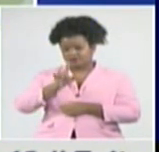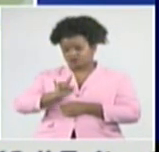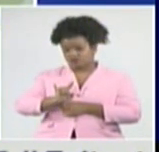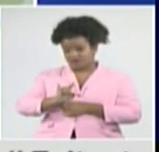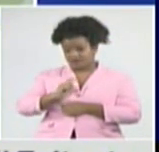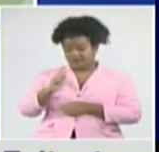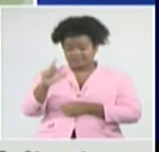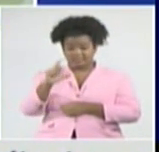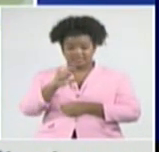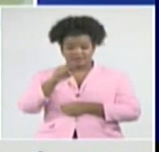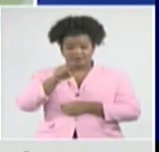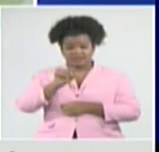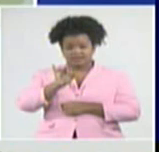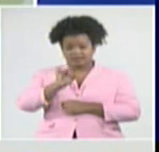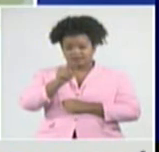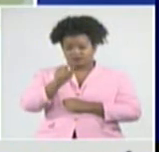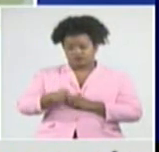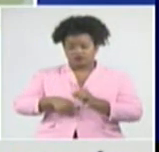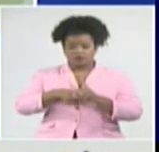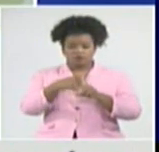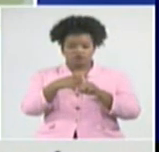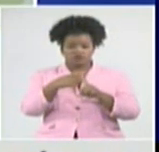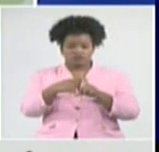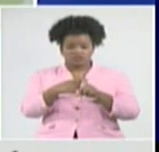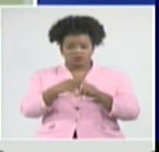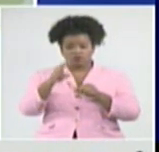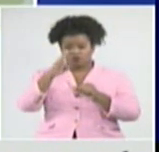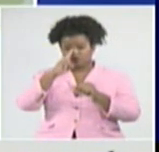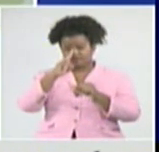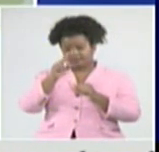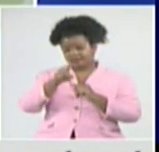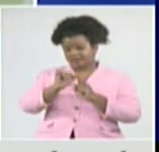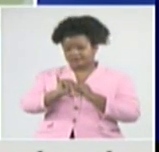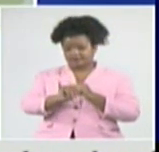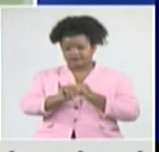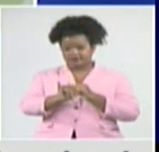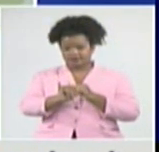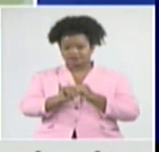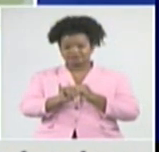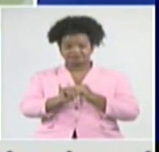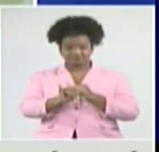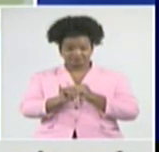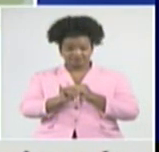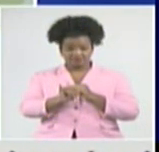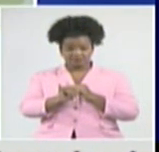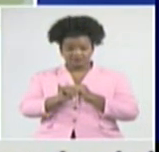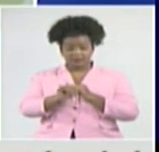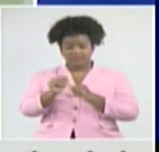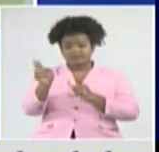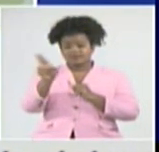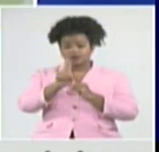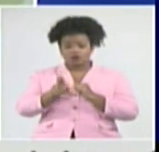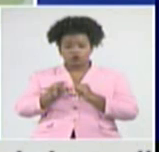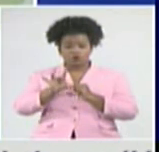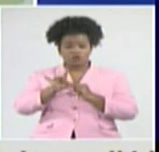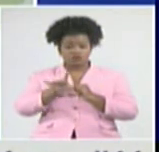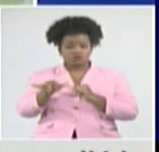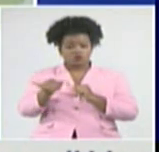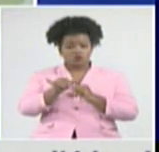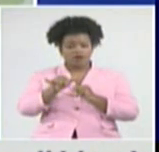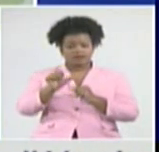con 17 casos positivos, Nuevitas 16, Sibanicu 15, al igual que Sierra de Cubitas,